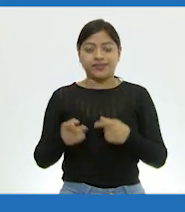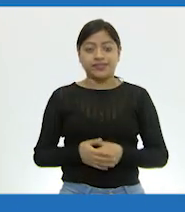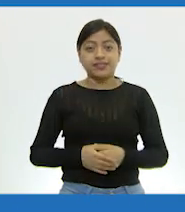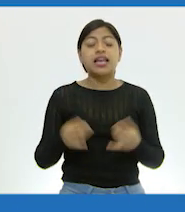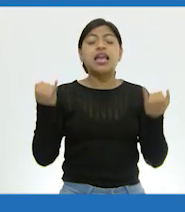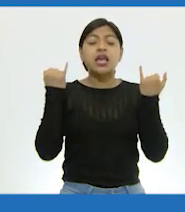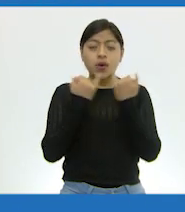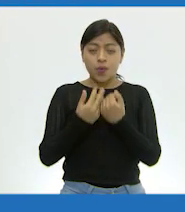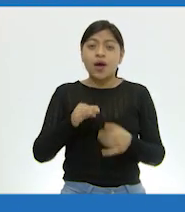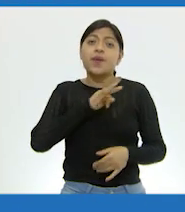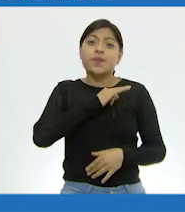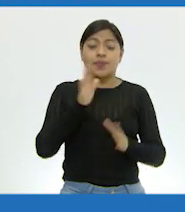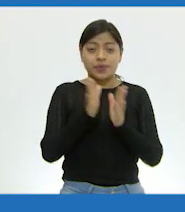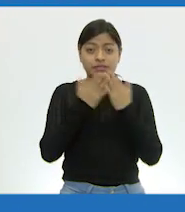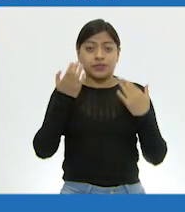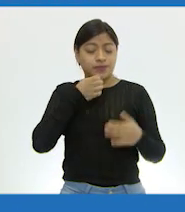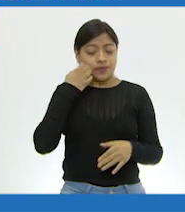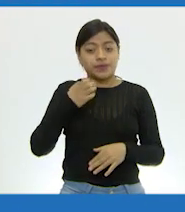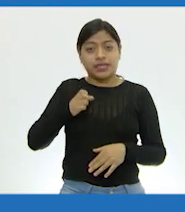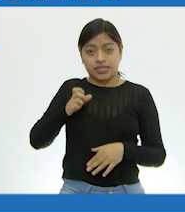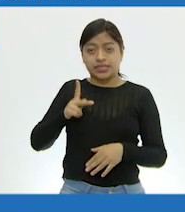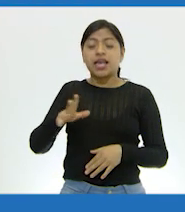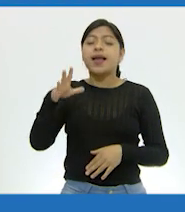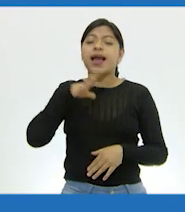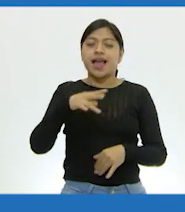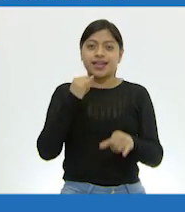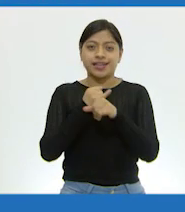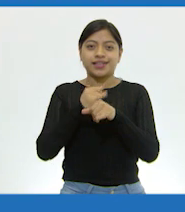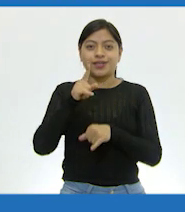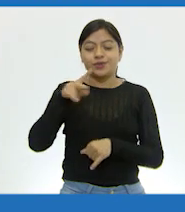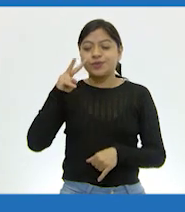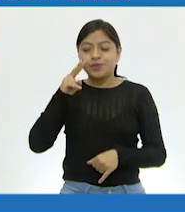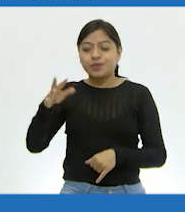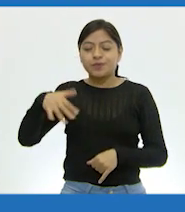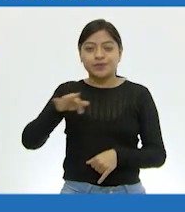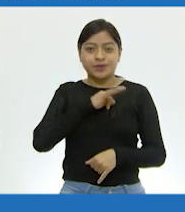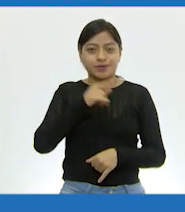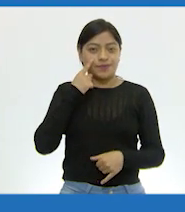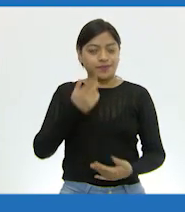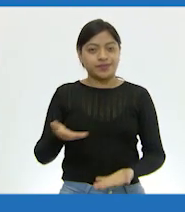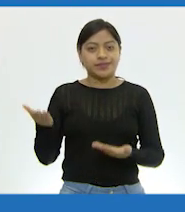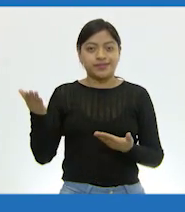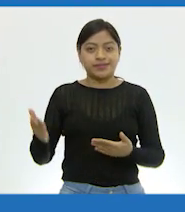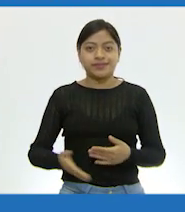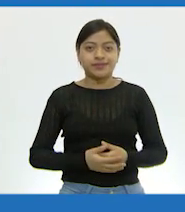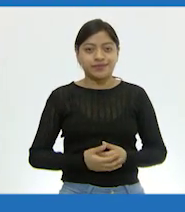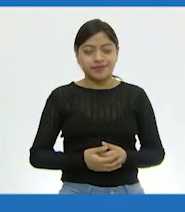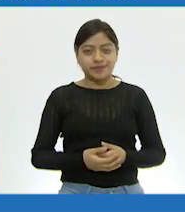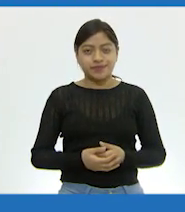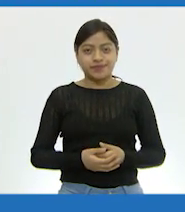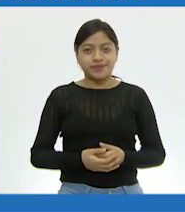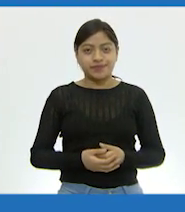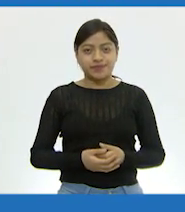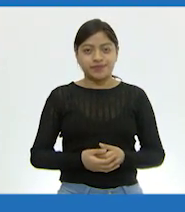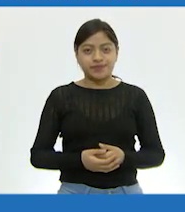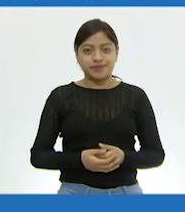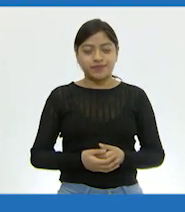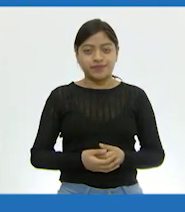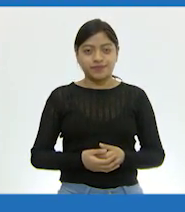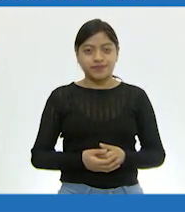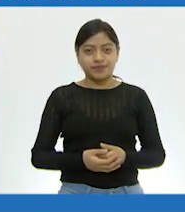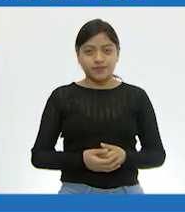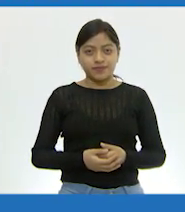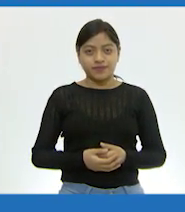También puedes encontrar los libros de texto en la página conaliteg.cep.gov.mx